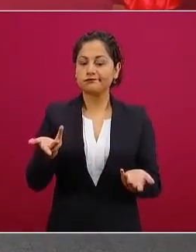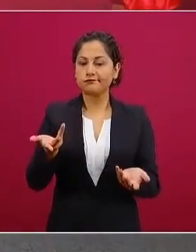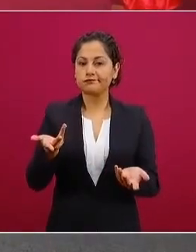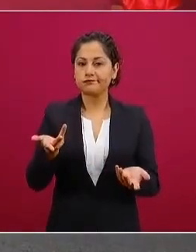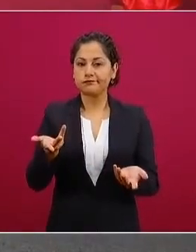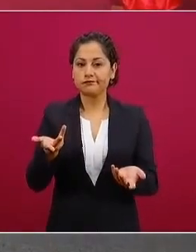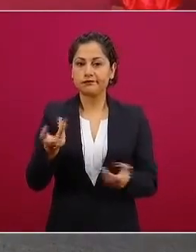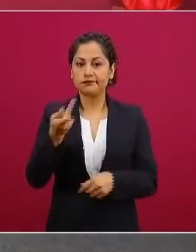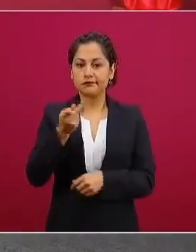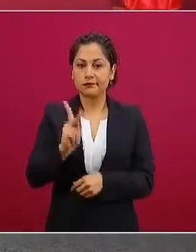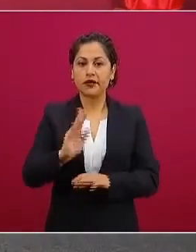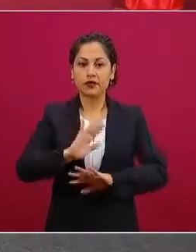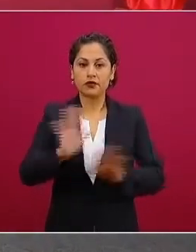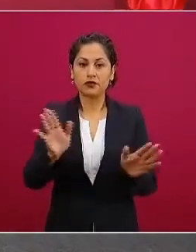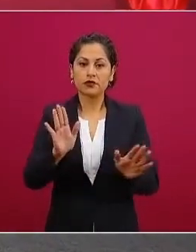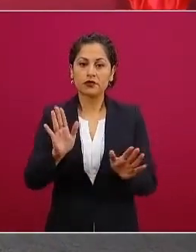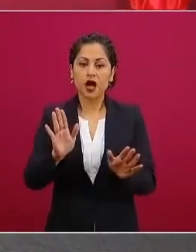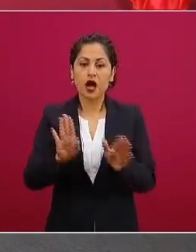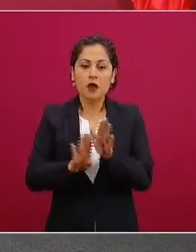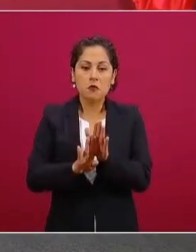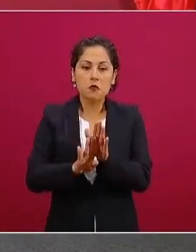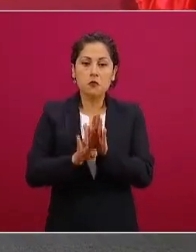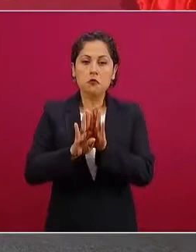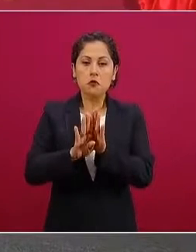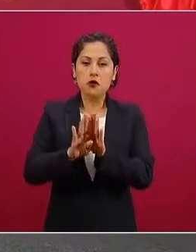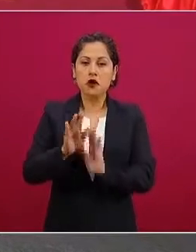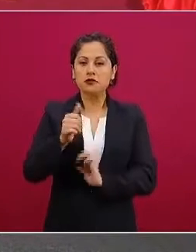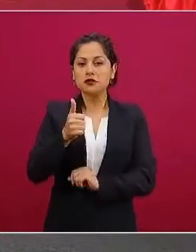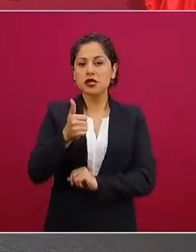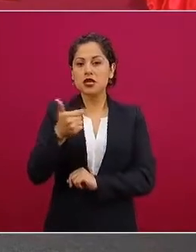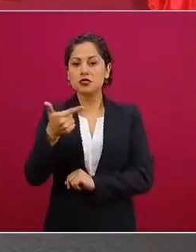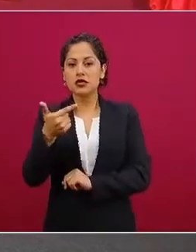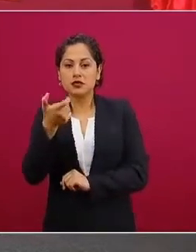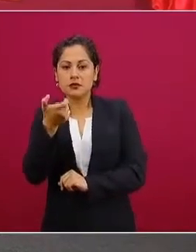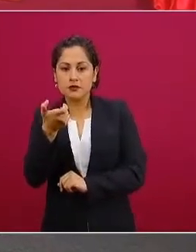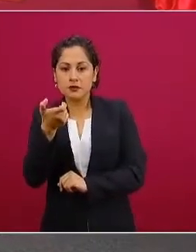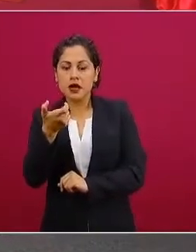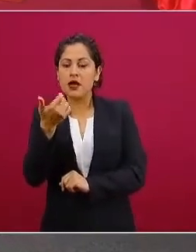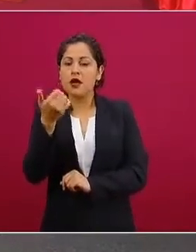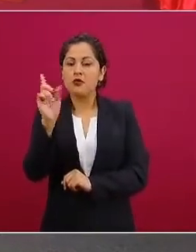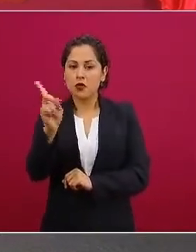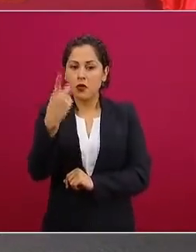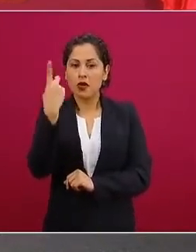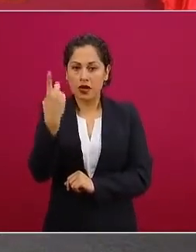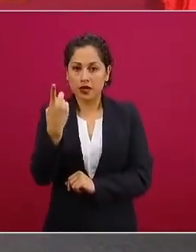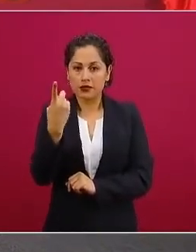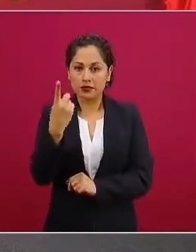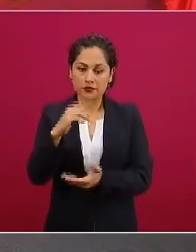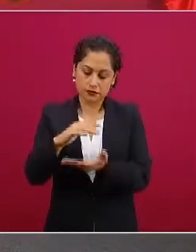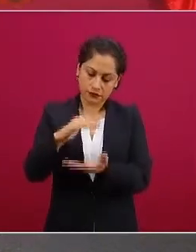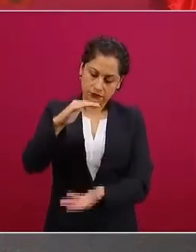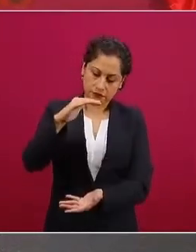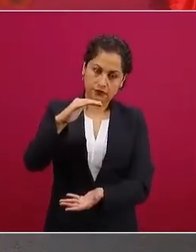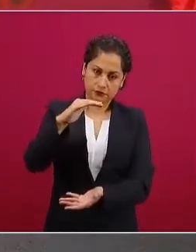subió a seis, siete pesos, seis, siete dólares el barril.